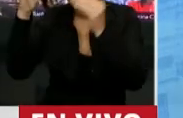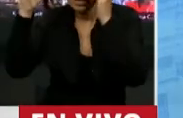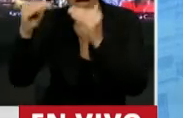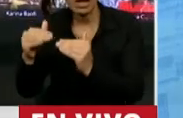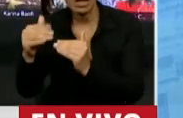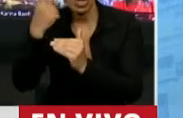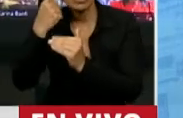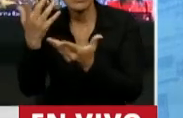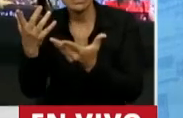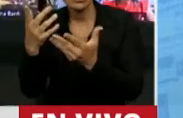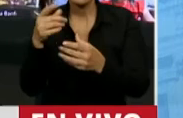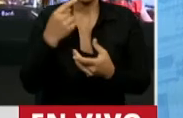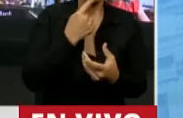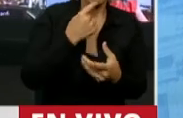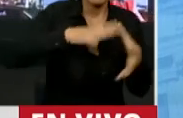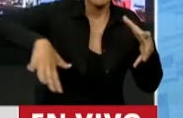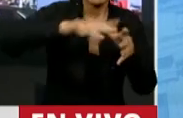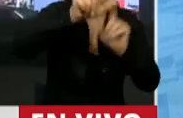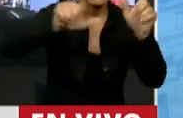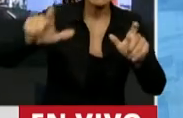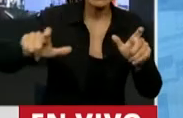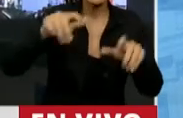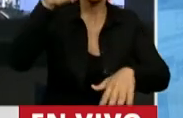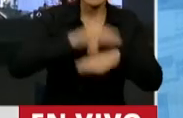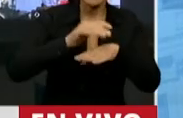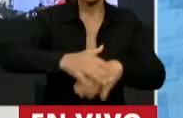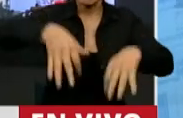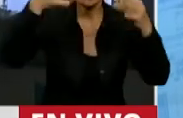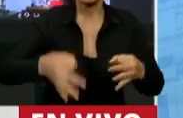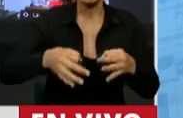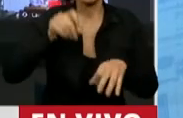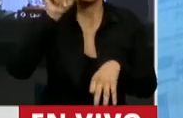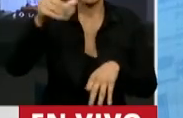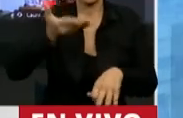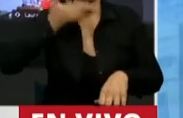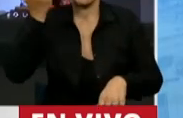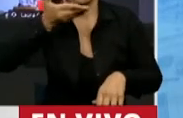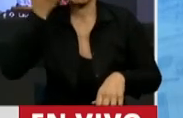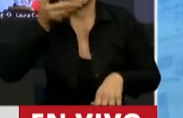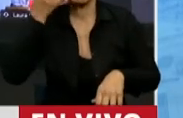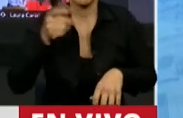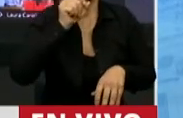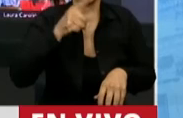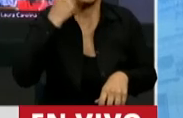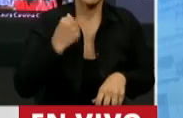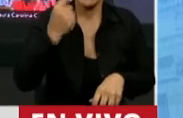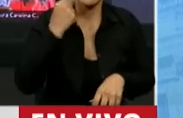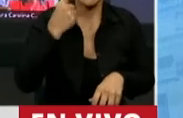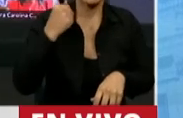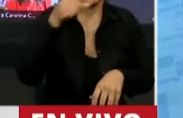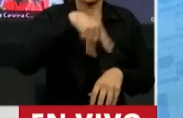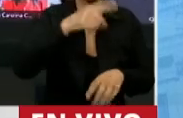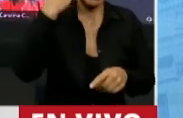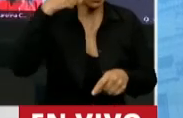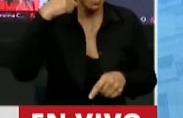La incertidumbre de nuestro pueblo es pura responsabilidad del relato que construyen y alimentan cada día para alimentar la